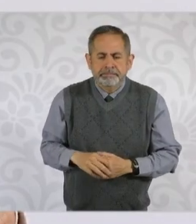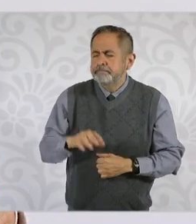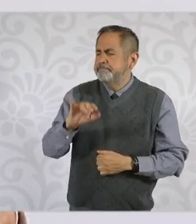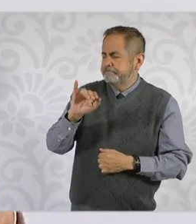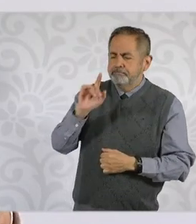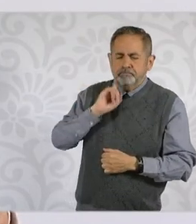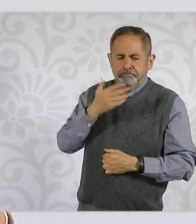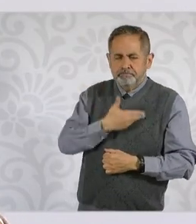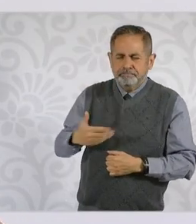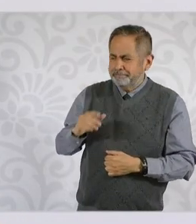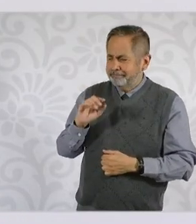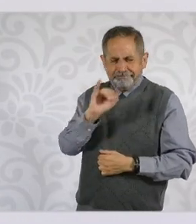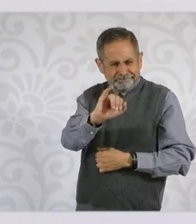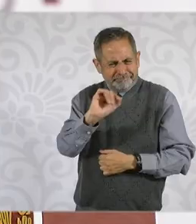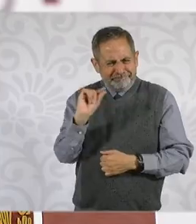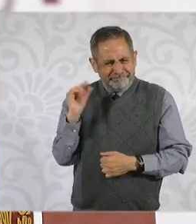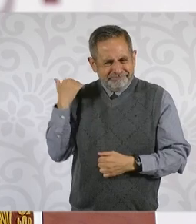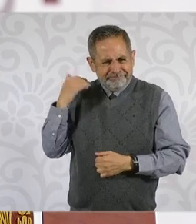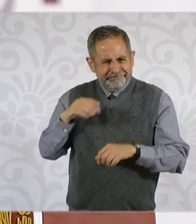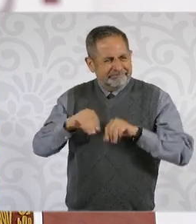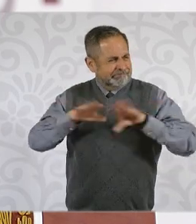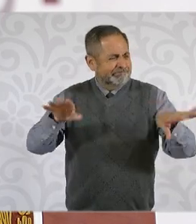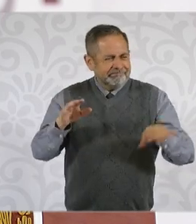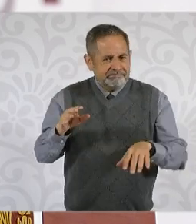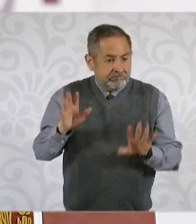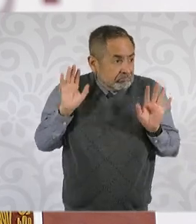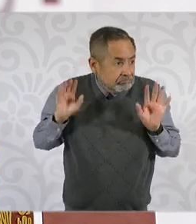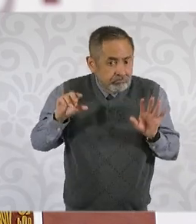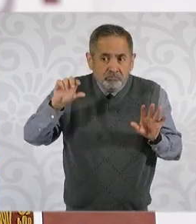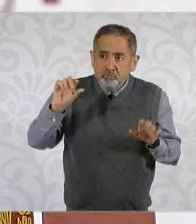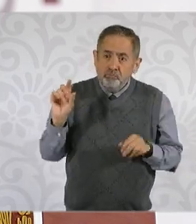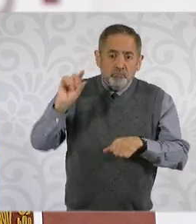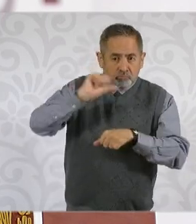reconocimiento, no sé si es el mismo y se hizo público ahora,